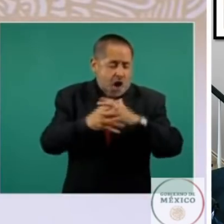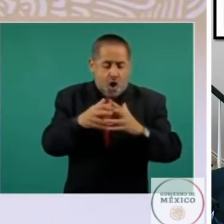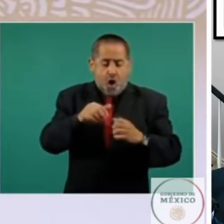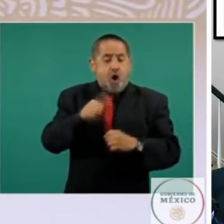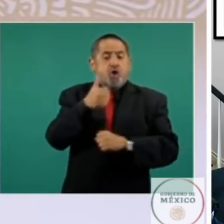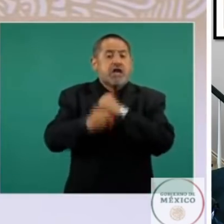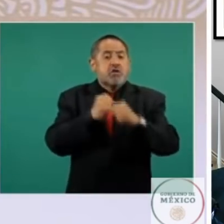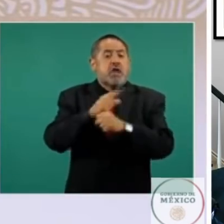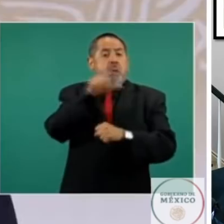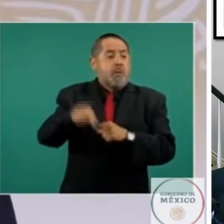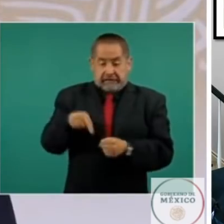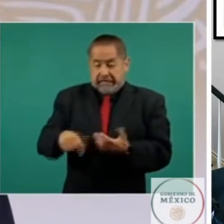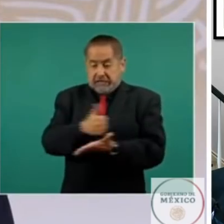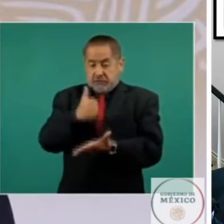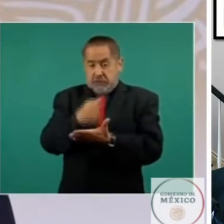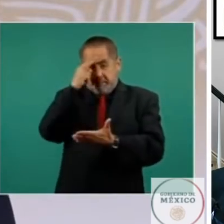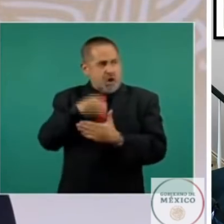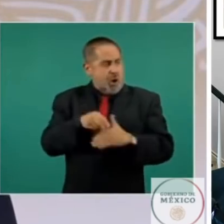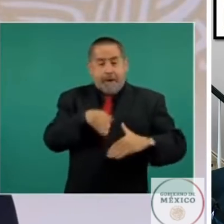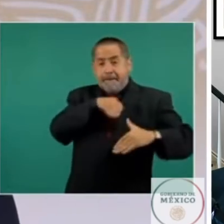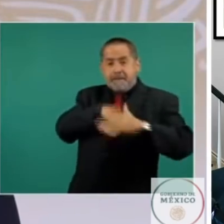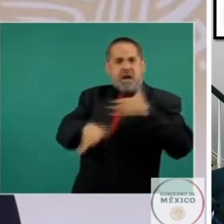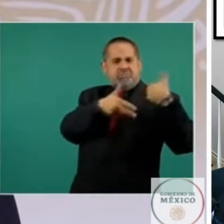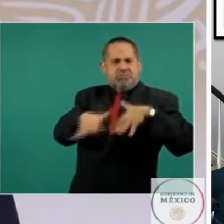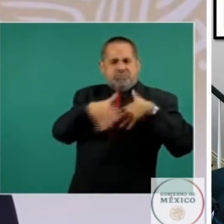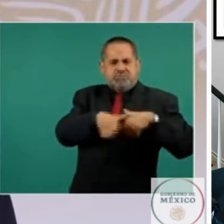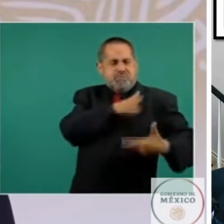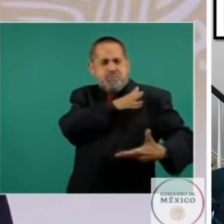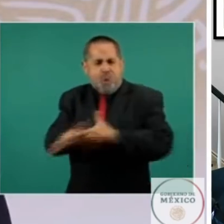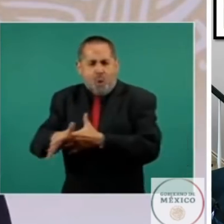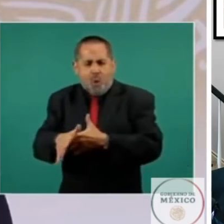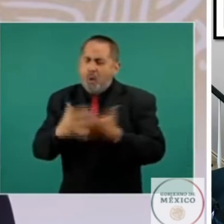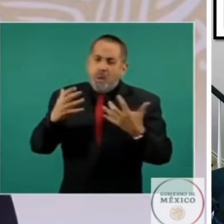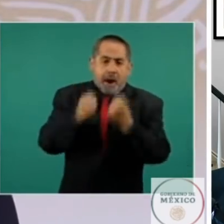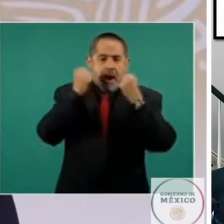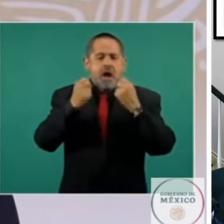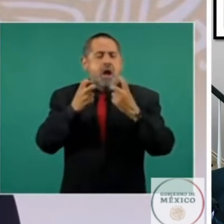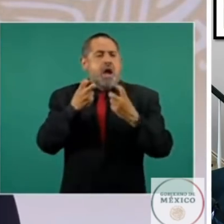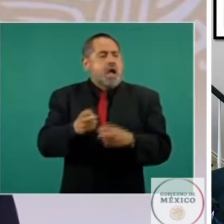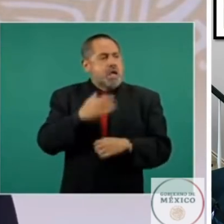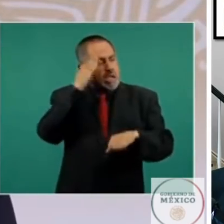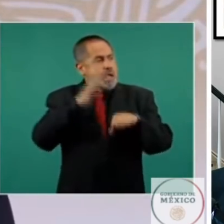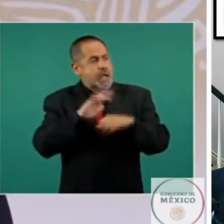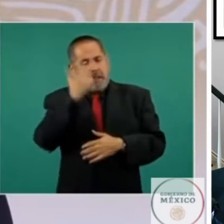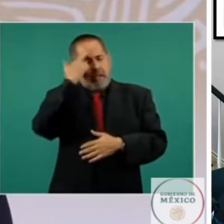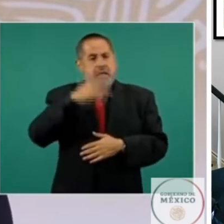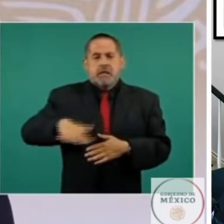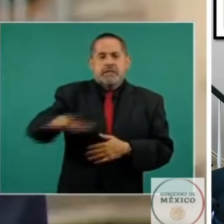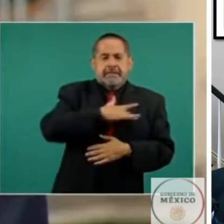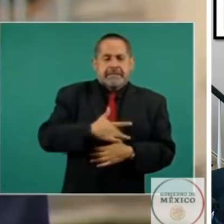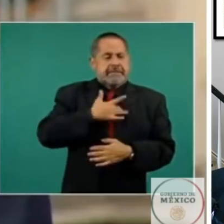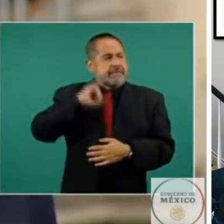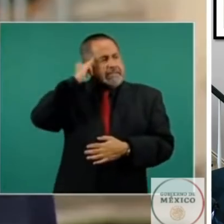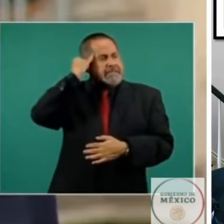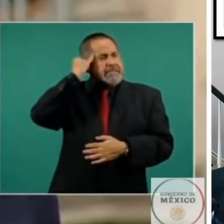trigarante en la Ciudad de México, tuvo un notorio componente de reivindicaciones sociales e indigenistas que lo